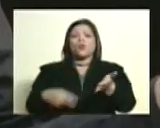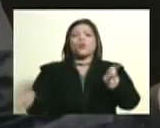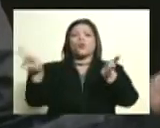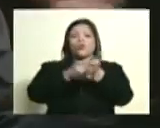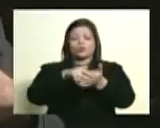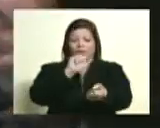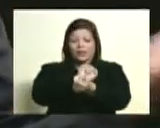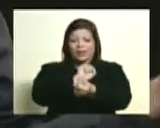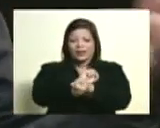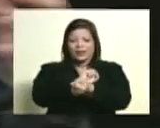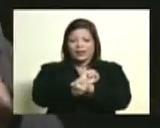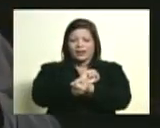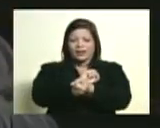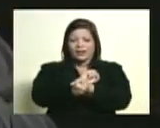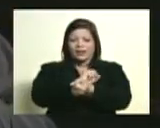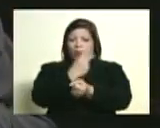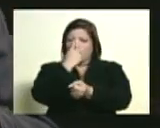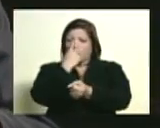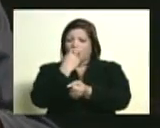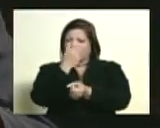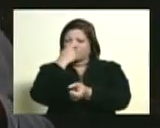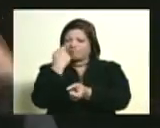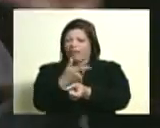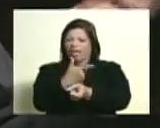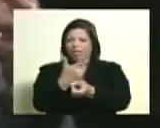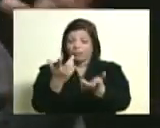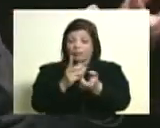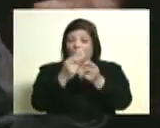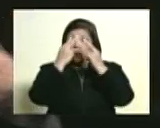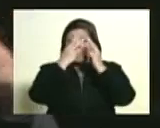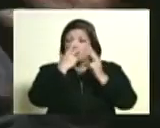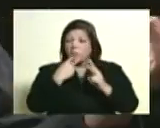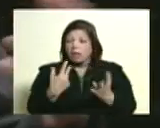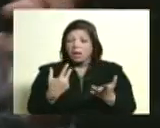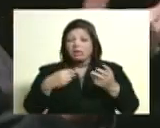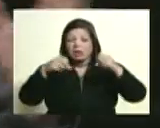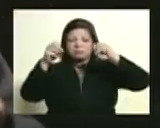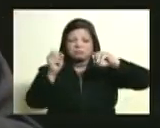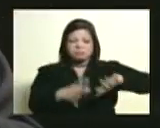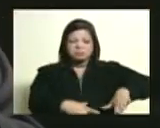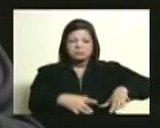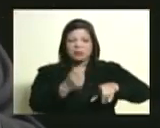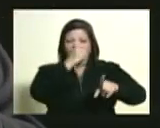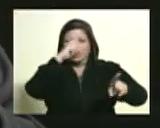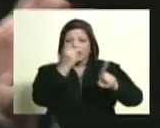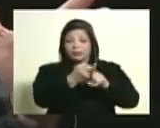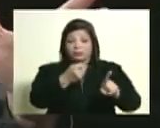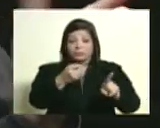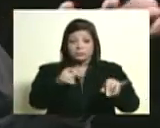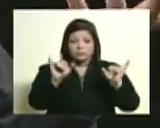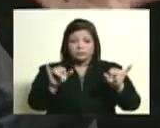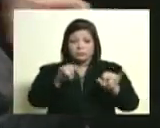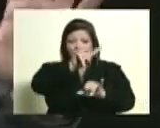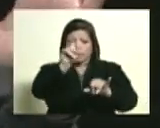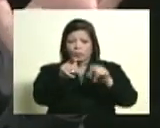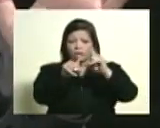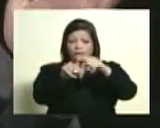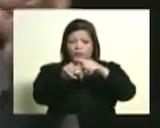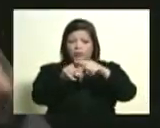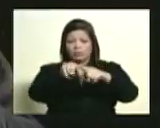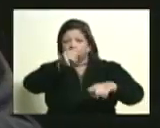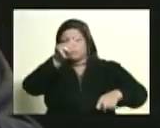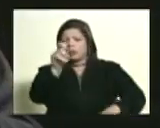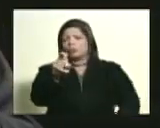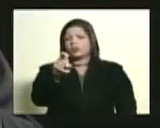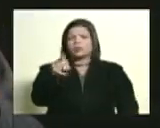habría vuelto a ser un pobre, un hombre humilde, pobre, abandonado, excluido? Son las preguntas que hubiera pasado si